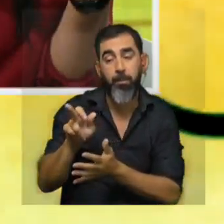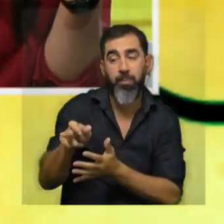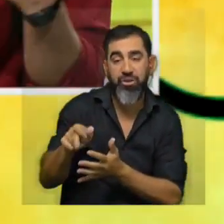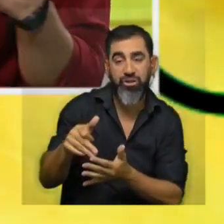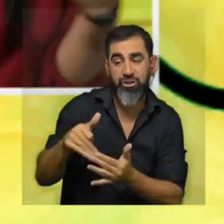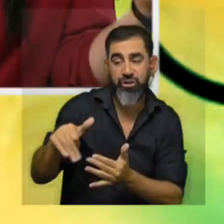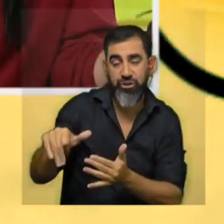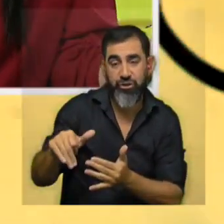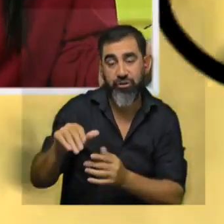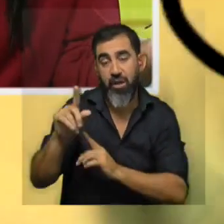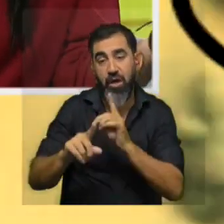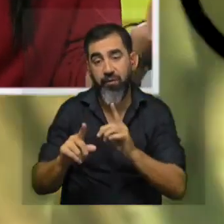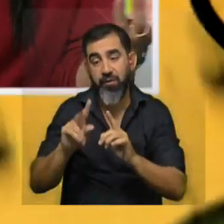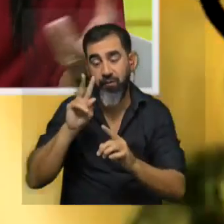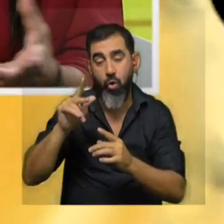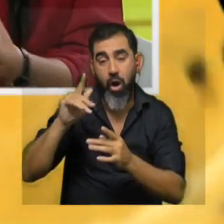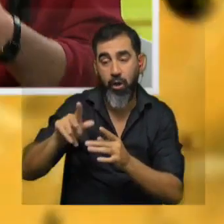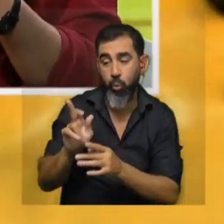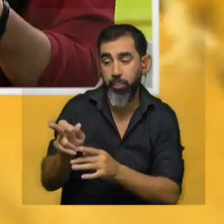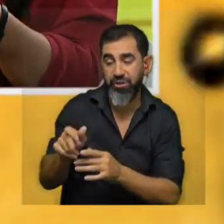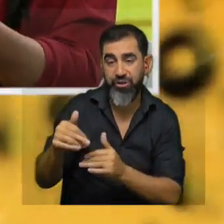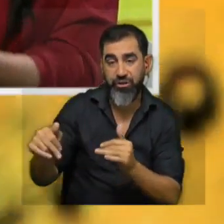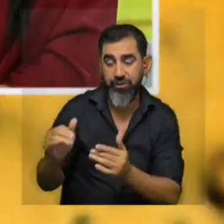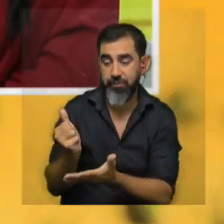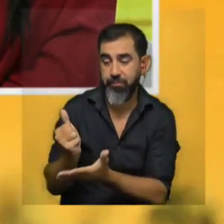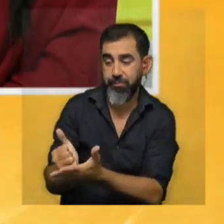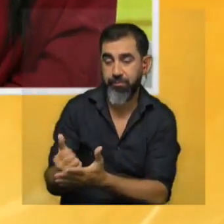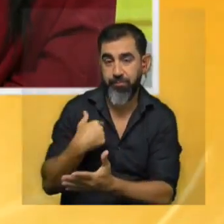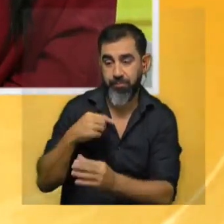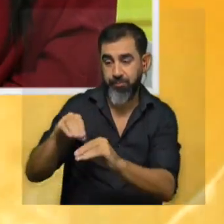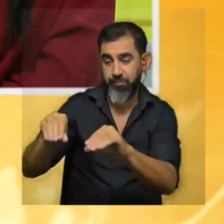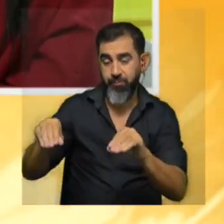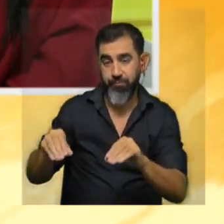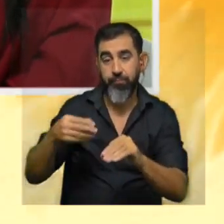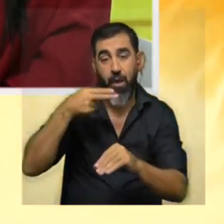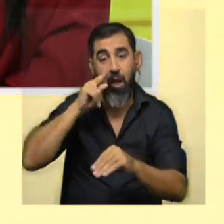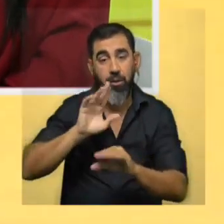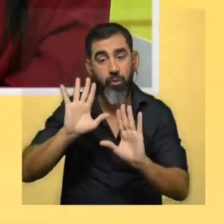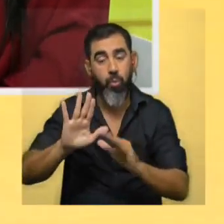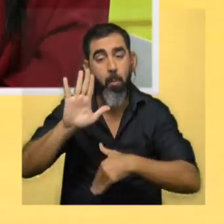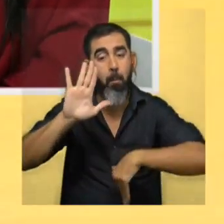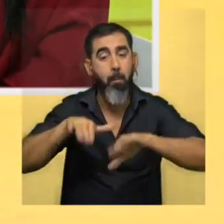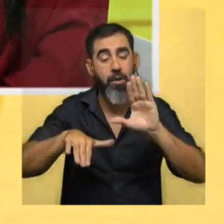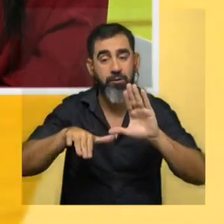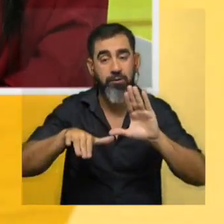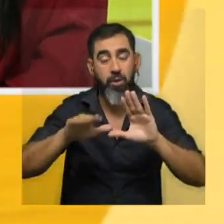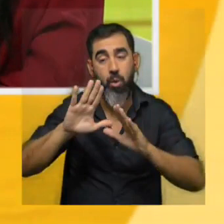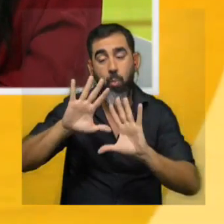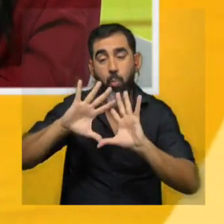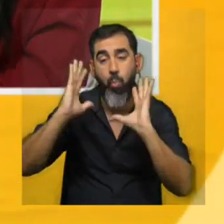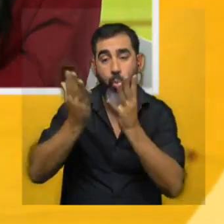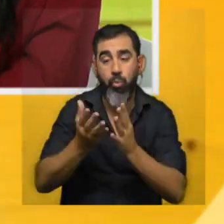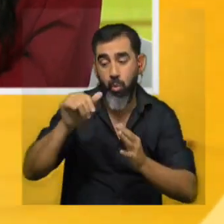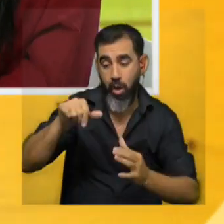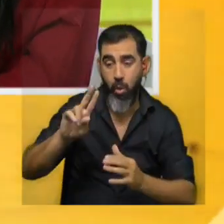famoso todo el mundo ha visto un gato marcar con orina en realidad es el reporte el comportamiento reportado más en el exterior pero acá